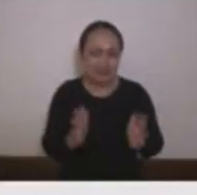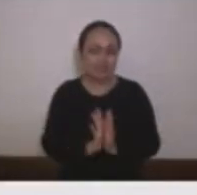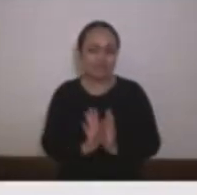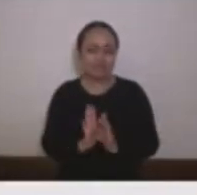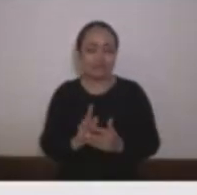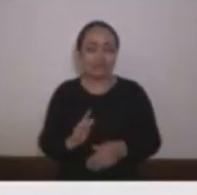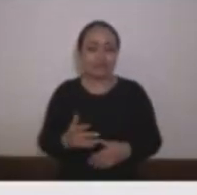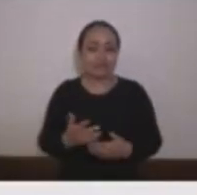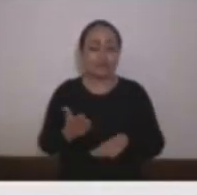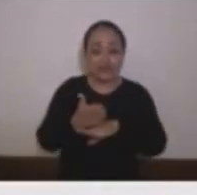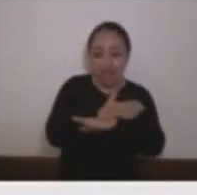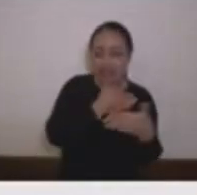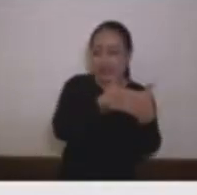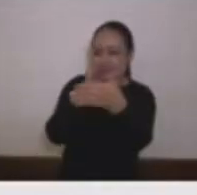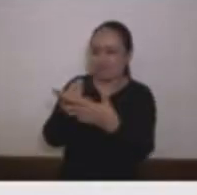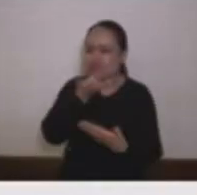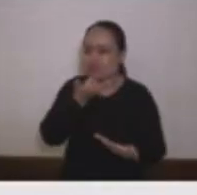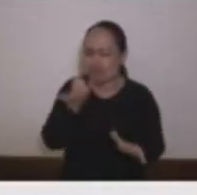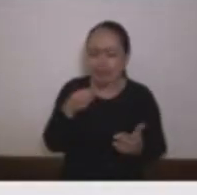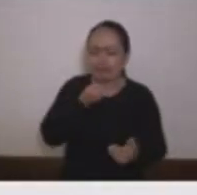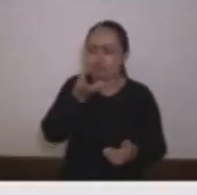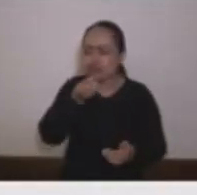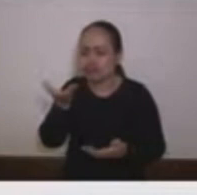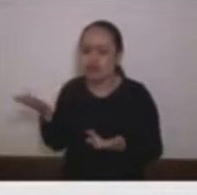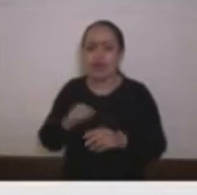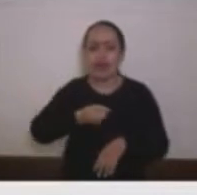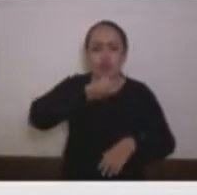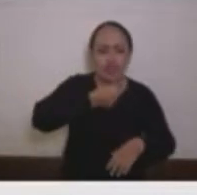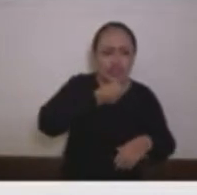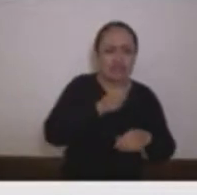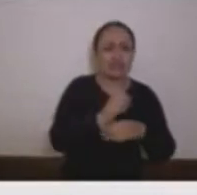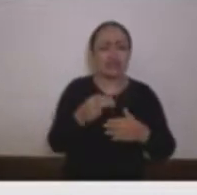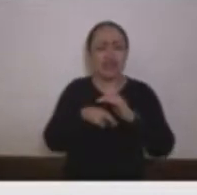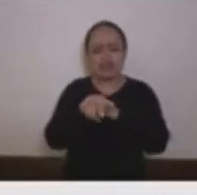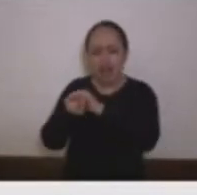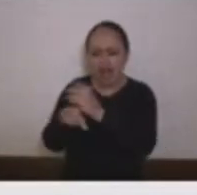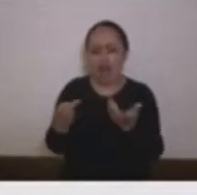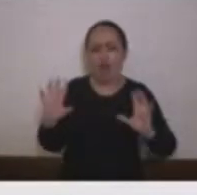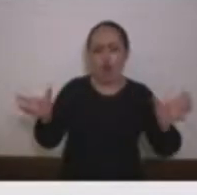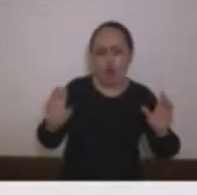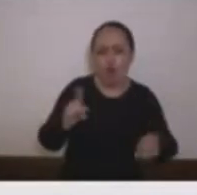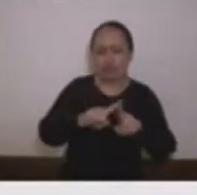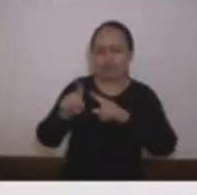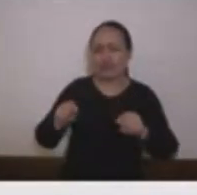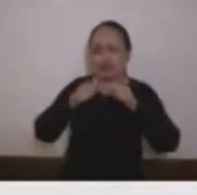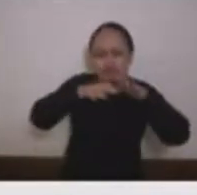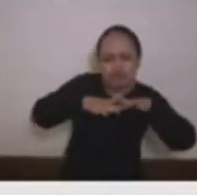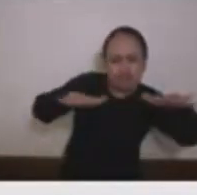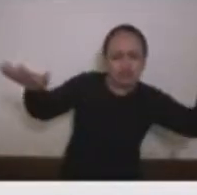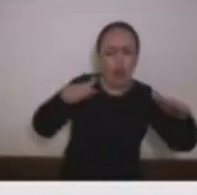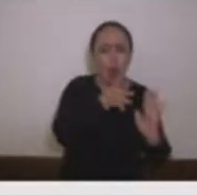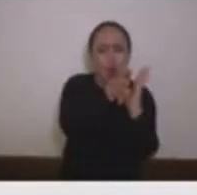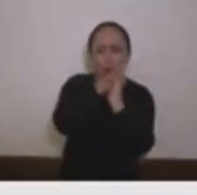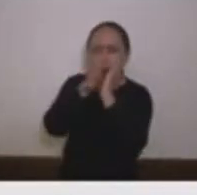con todo el ruido en distintos medios de comunicación en Caracol Radio en El Colombiano en muchísimos medios de comunicación con un montón de acciones